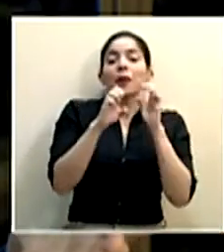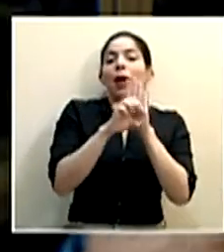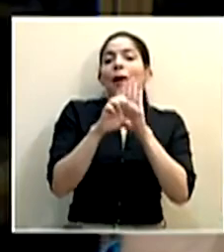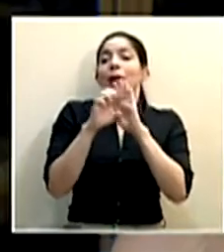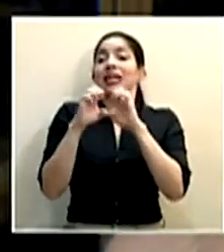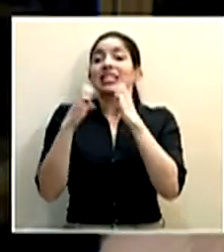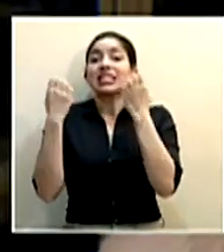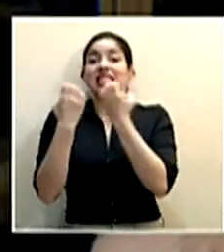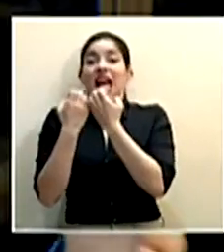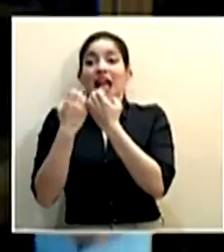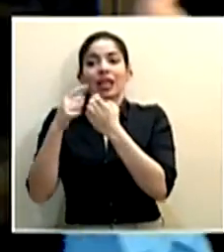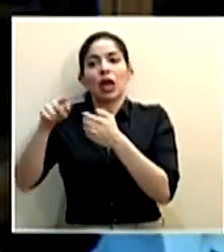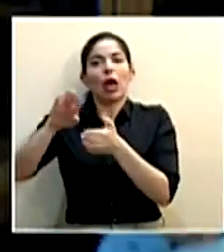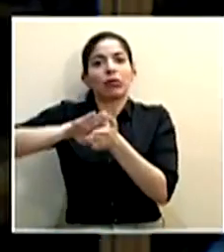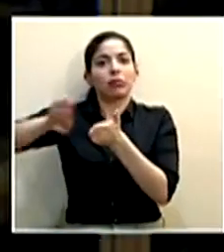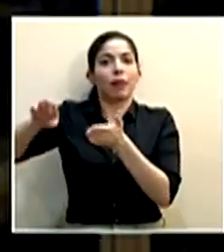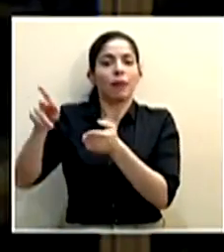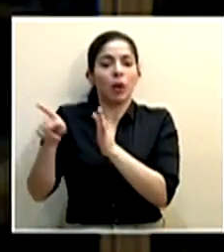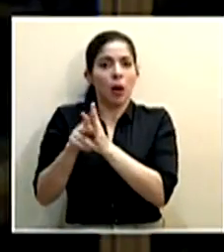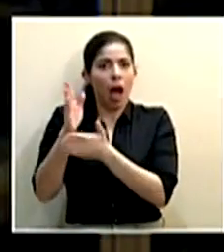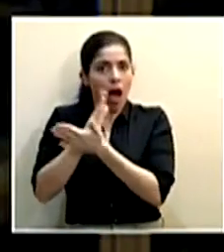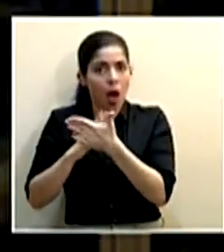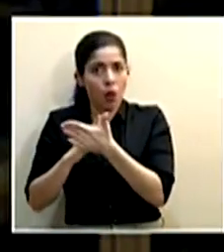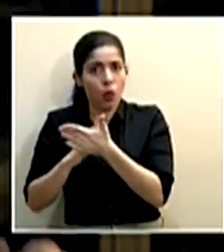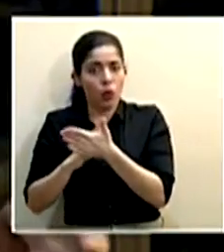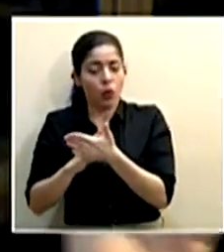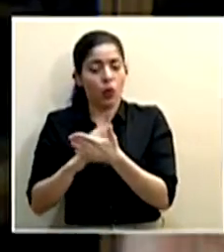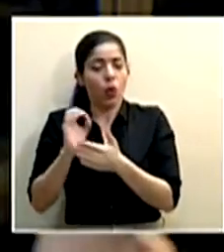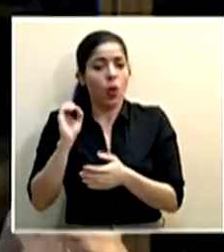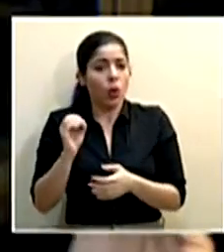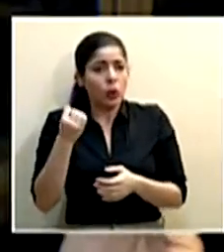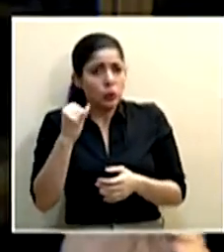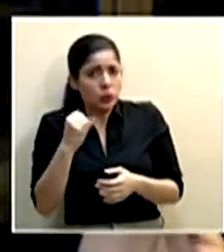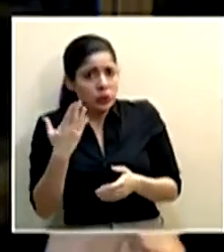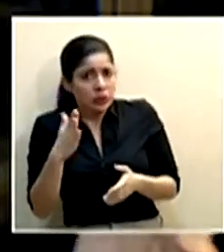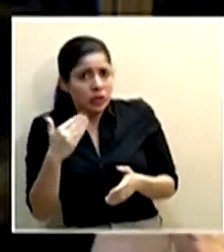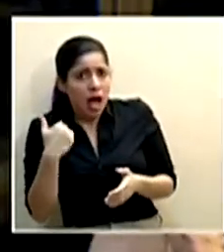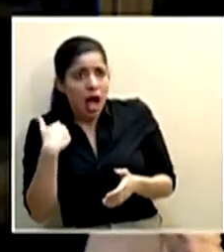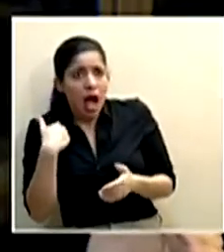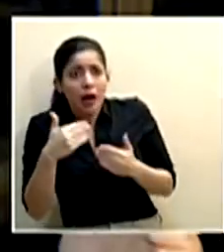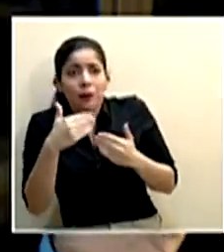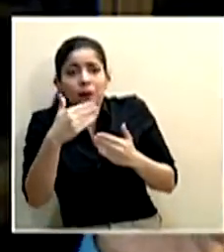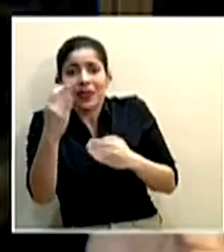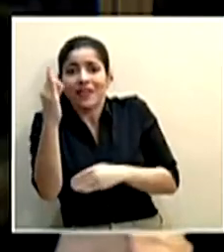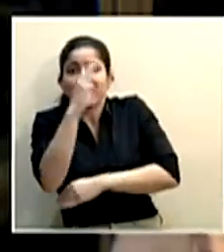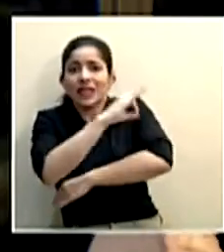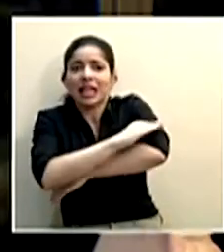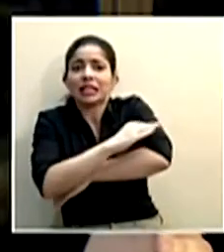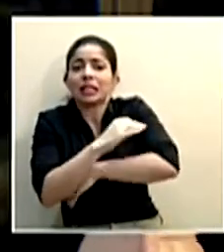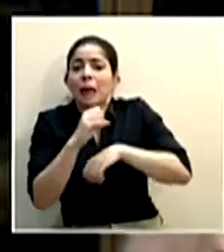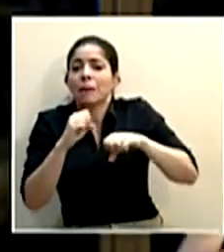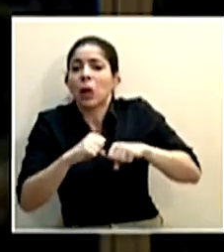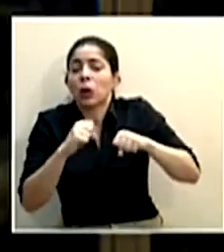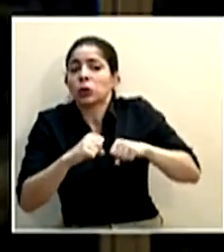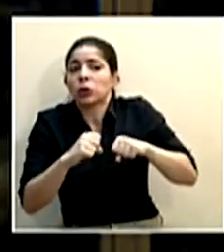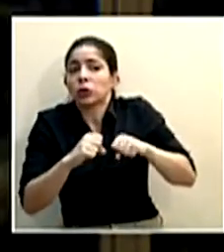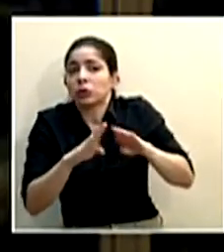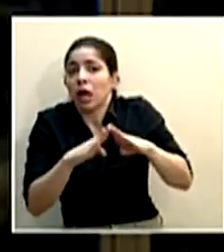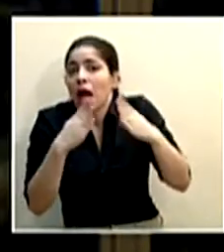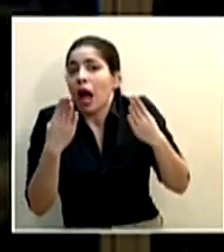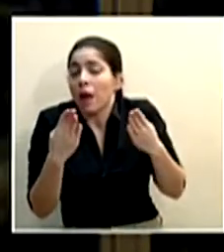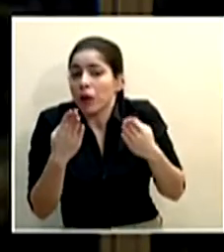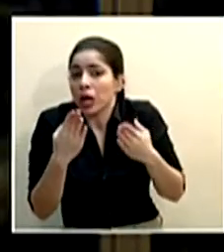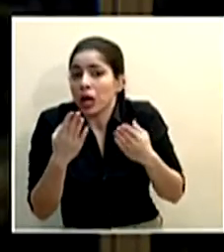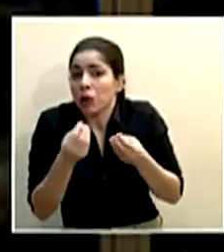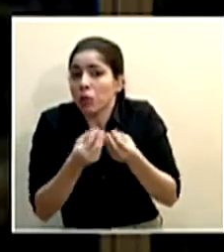estadio del todo se descartó. Y, por ejemplo, si ya se tiene para alguna fecha, digamos, que se podría, tentativa, que se podría habilitar